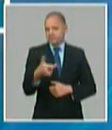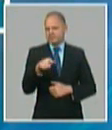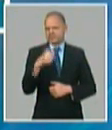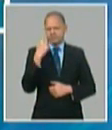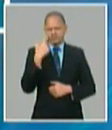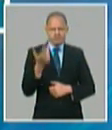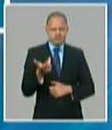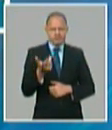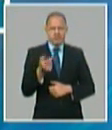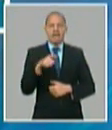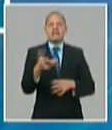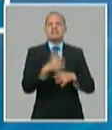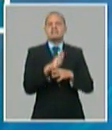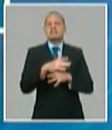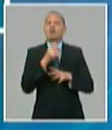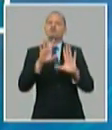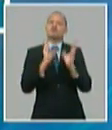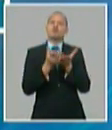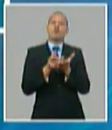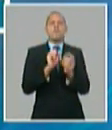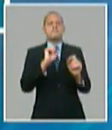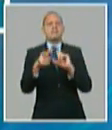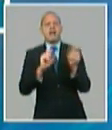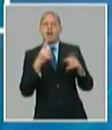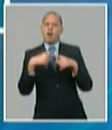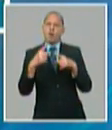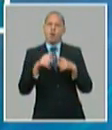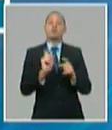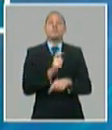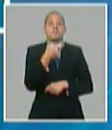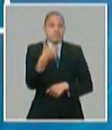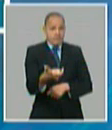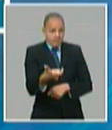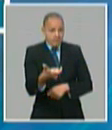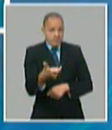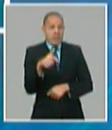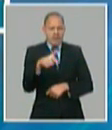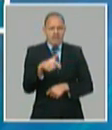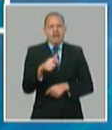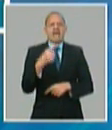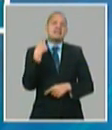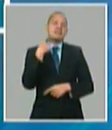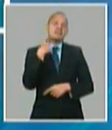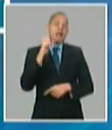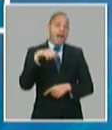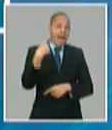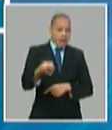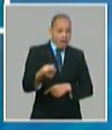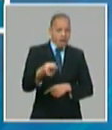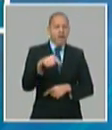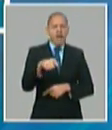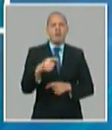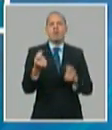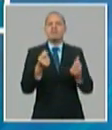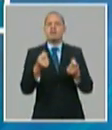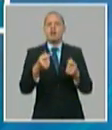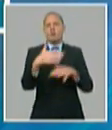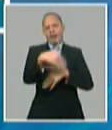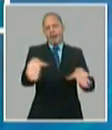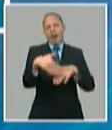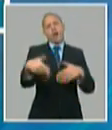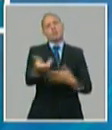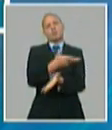representar el 49.7% del total de la circulación mercantil minorista el próximo año y 90